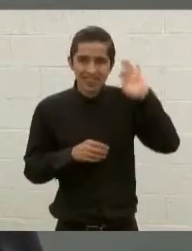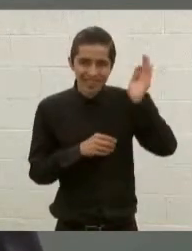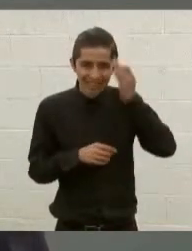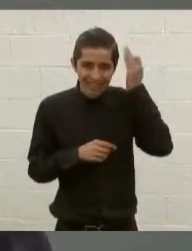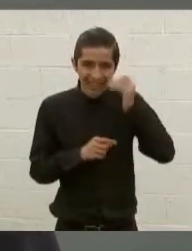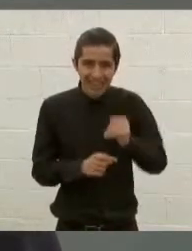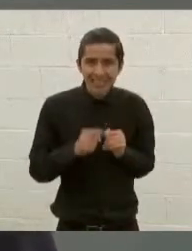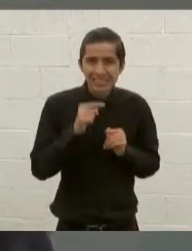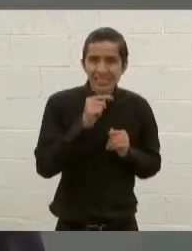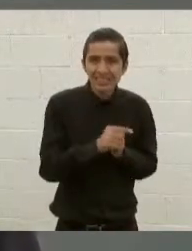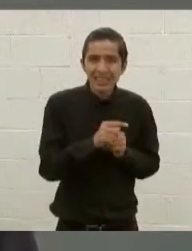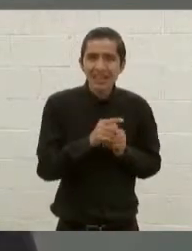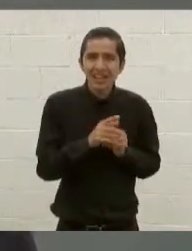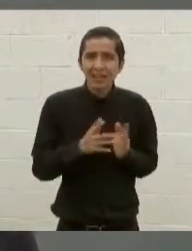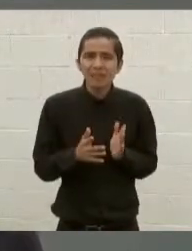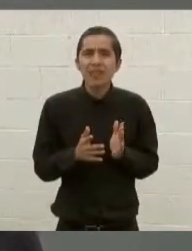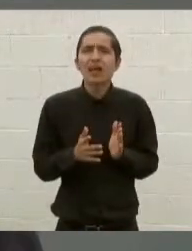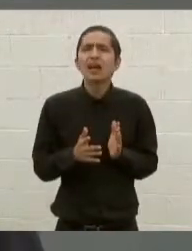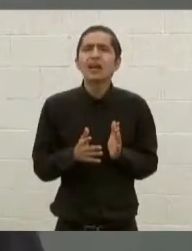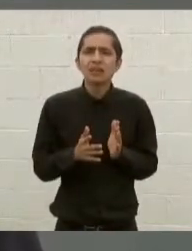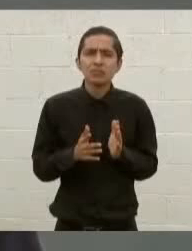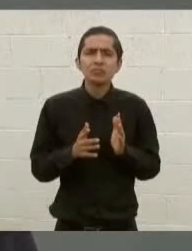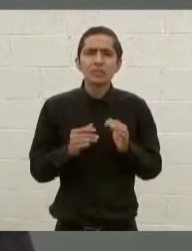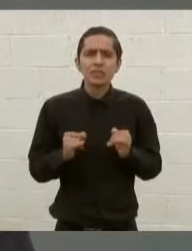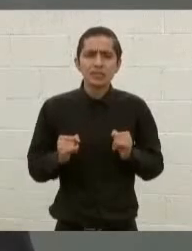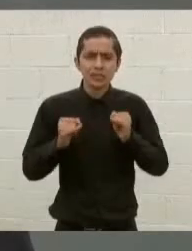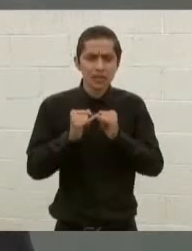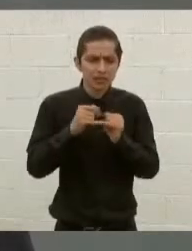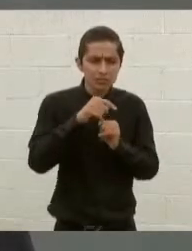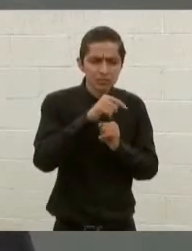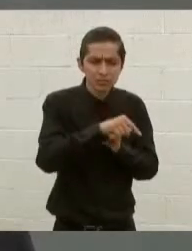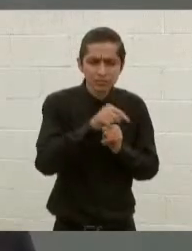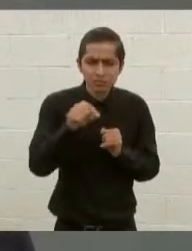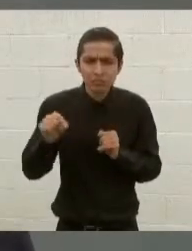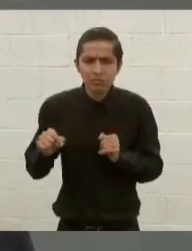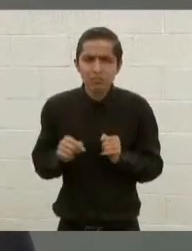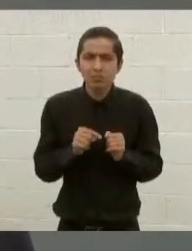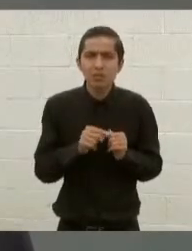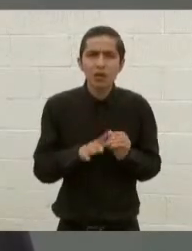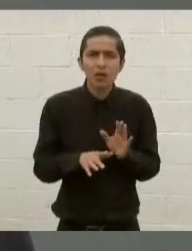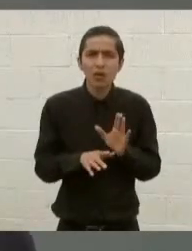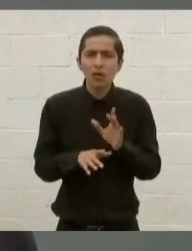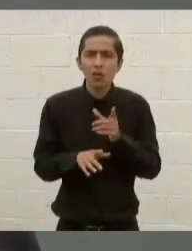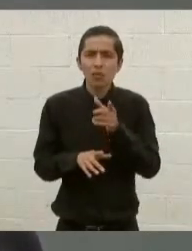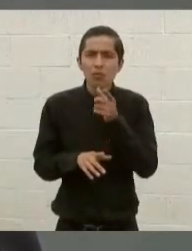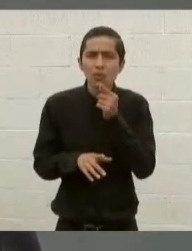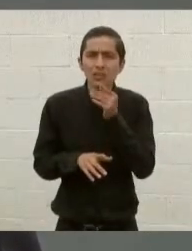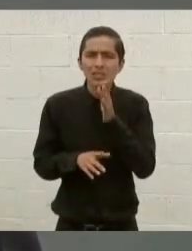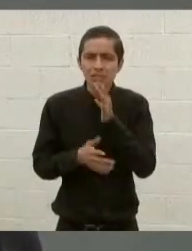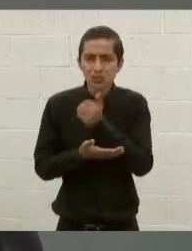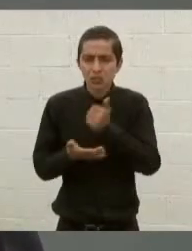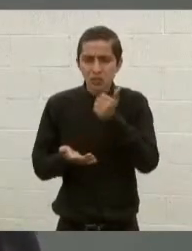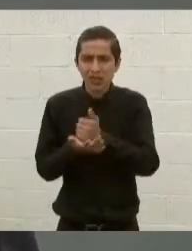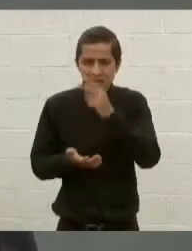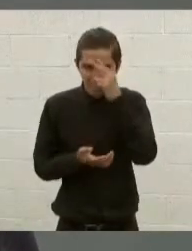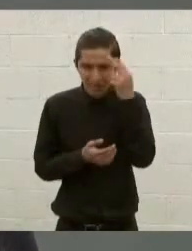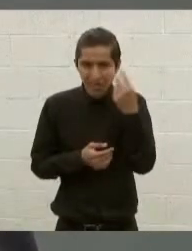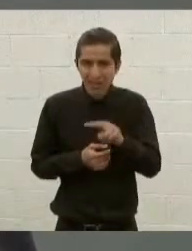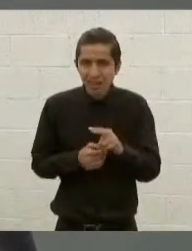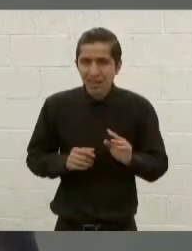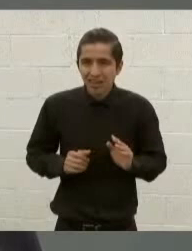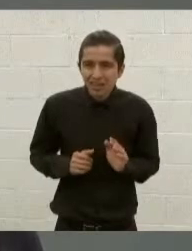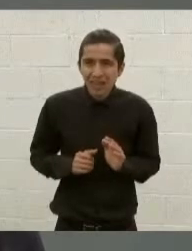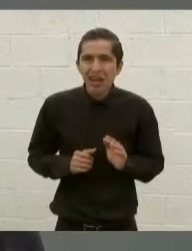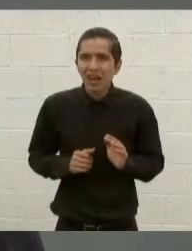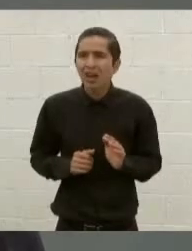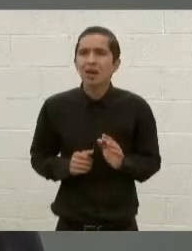aunada a las de instancias tan potentes como la policía de la Ciudad de México nos